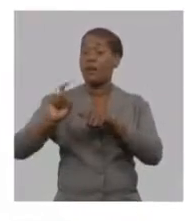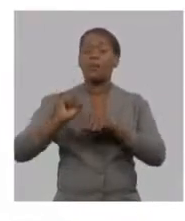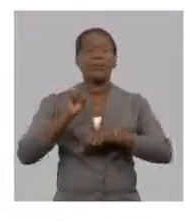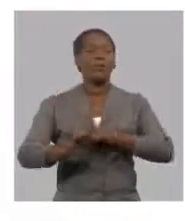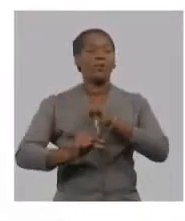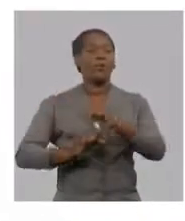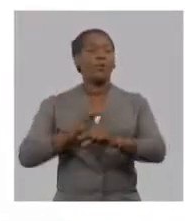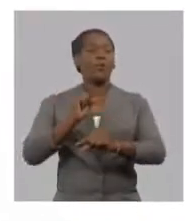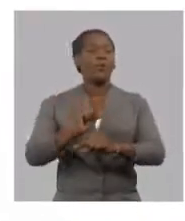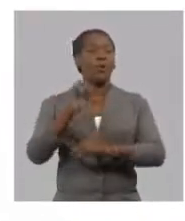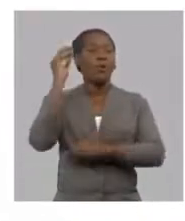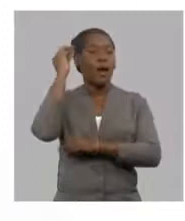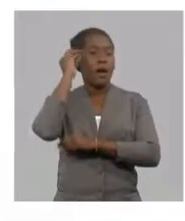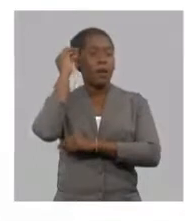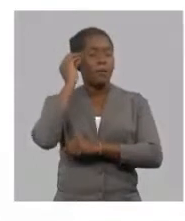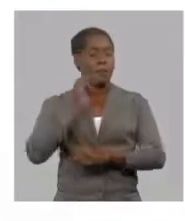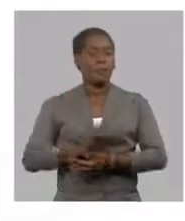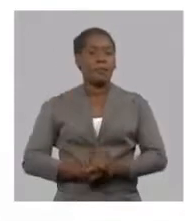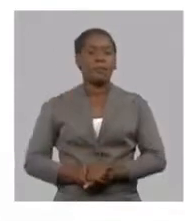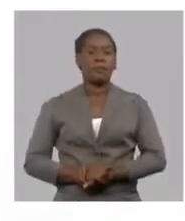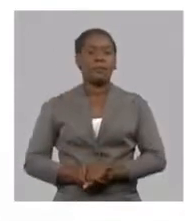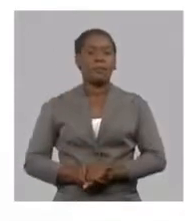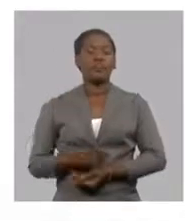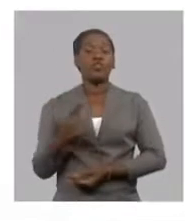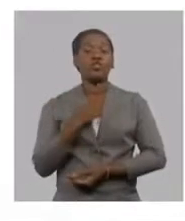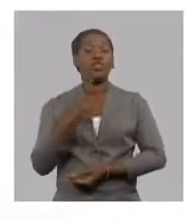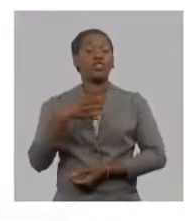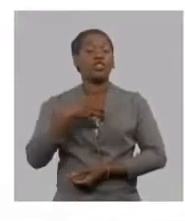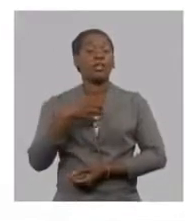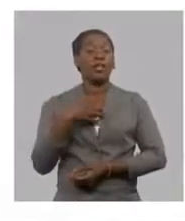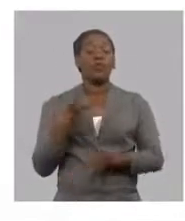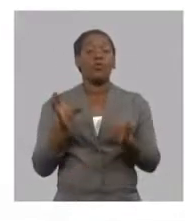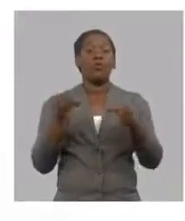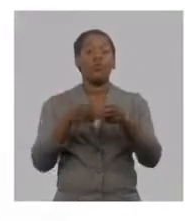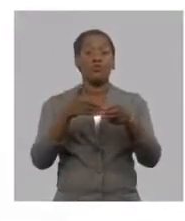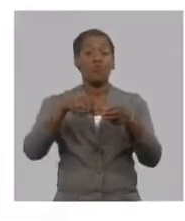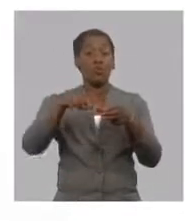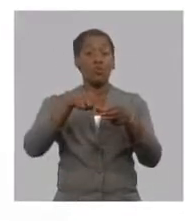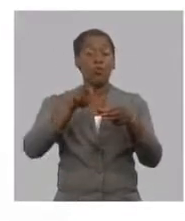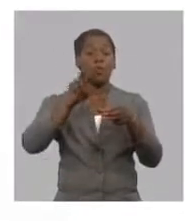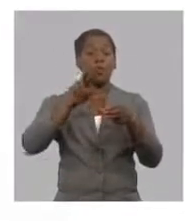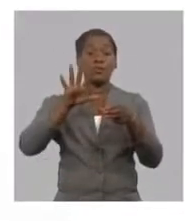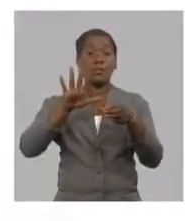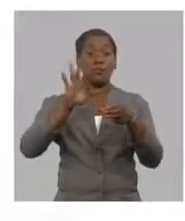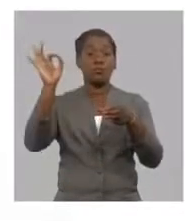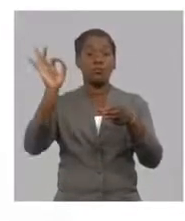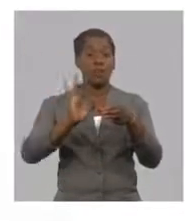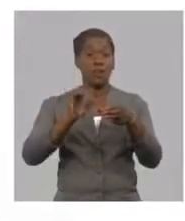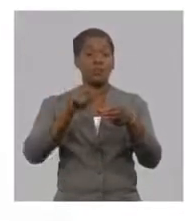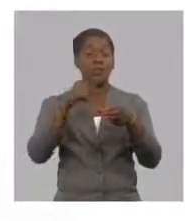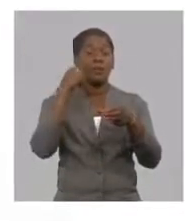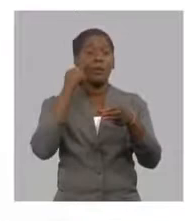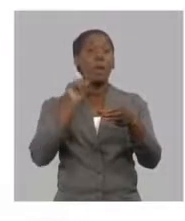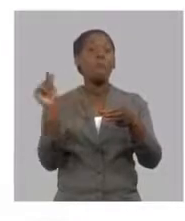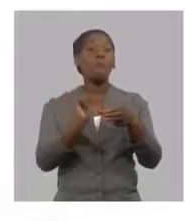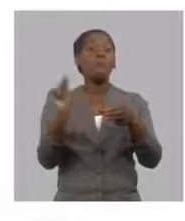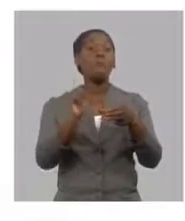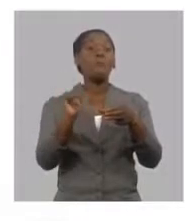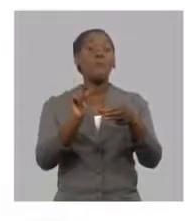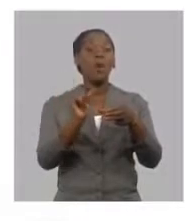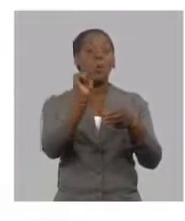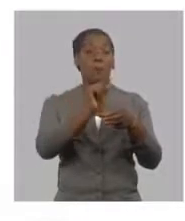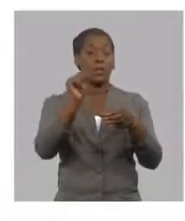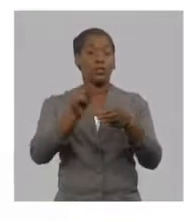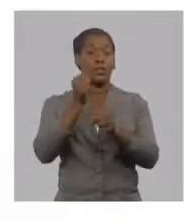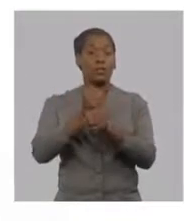pueda desarrollarse solo el 25% del sector agropecuario está asegurado bajo todavía muy bajo y eso